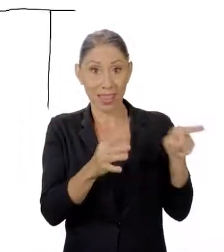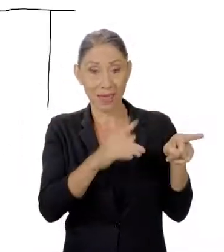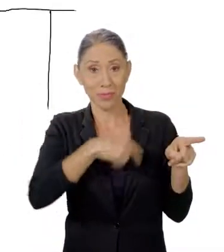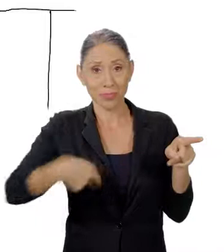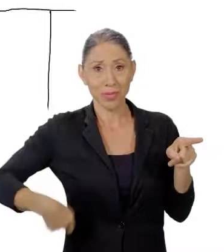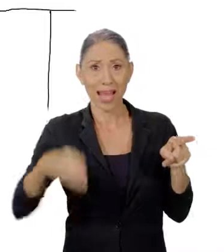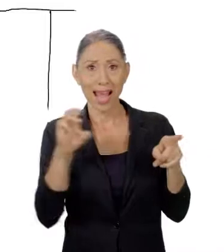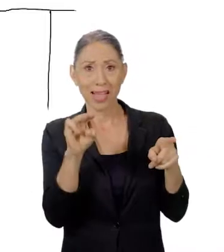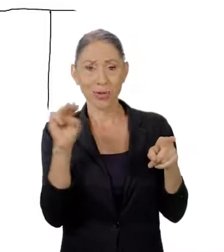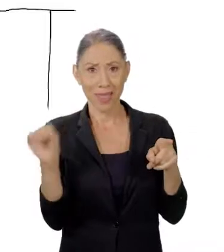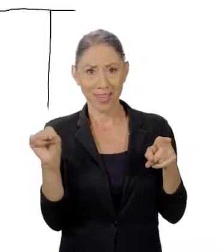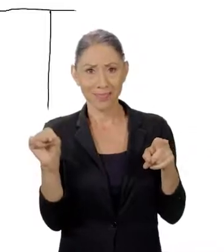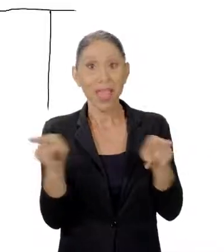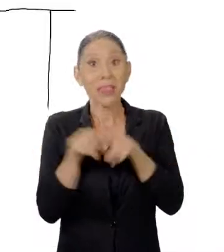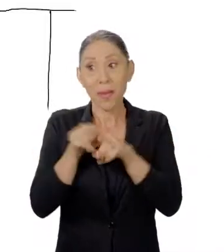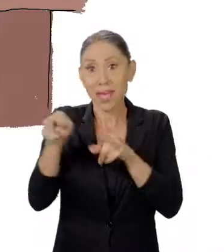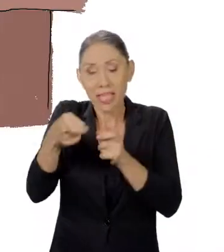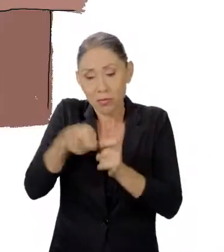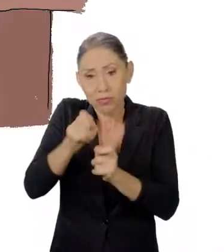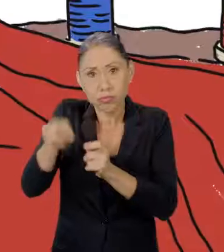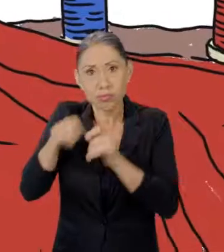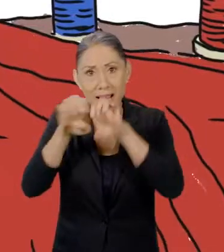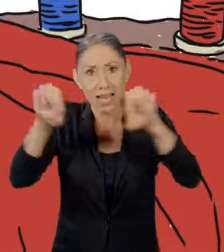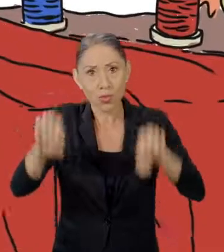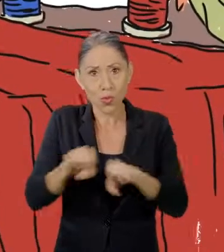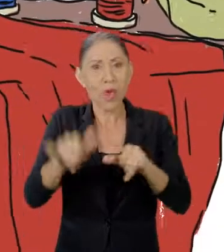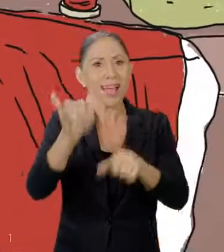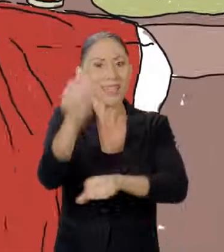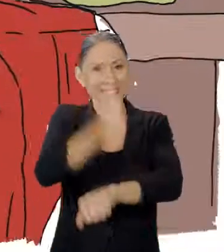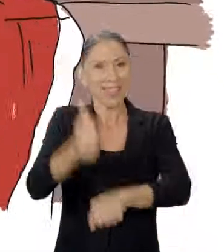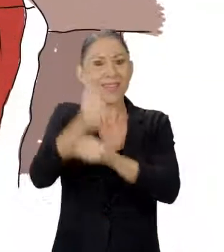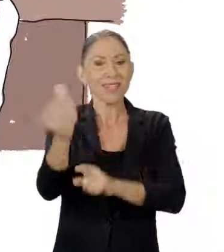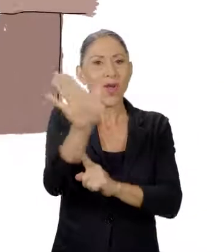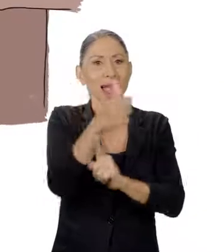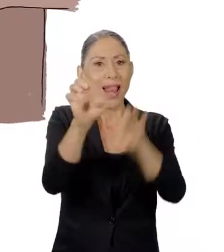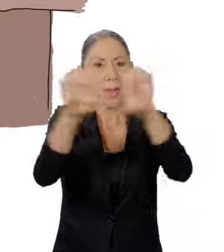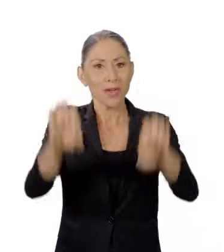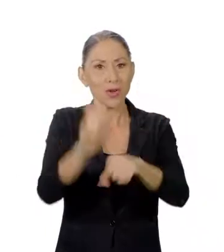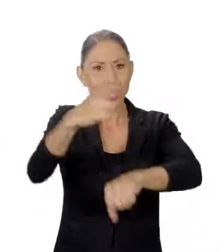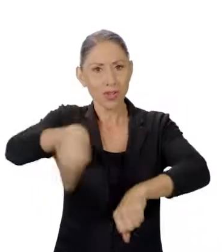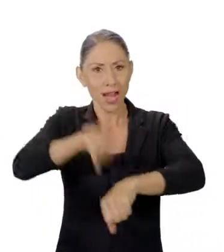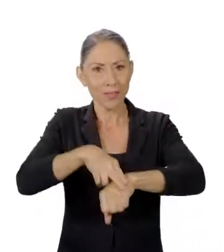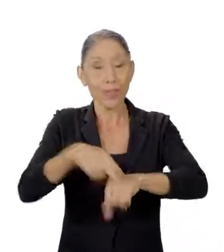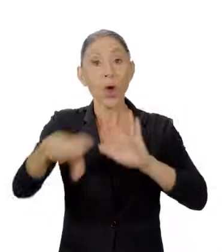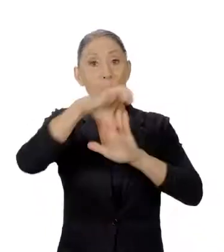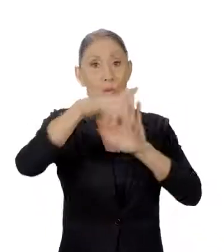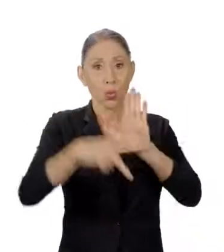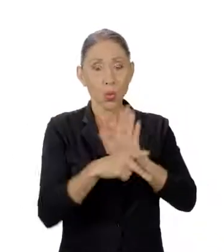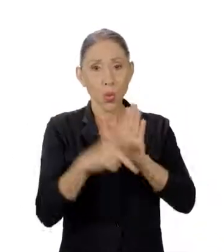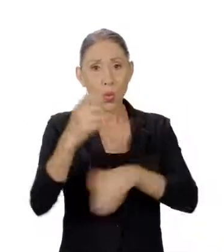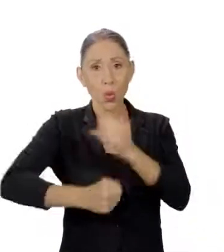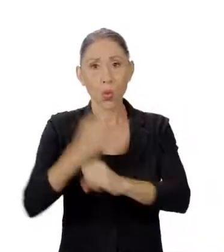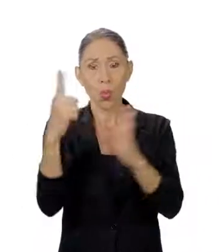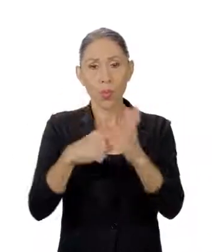Castro Madriz, quien también bordó el escudo, con lo que estableció el pabellón nacional. En la Constitución Política